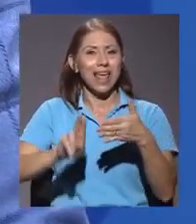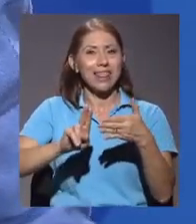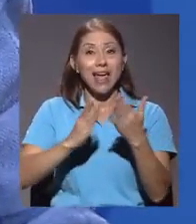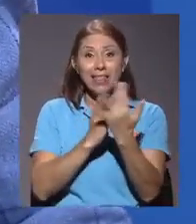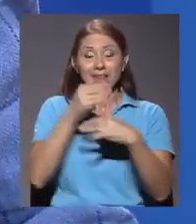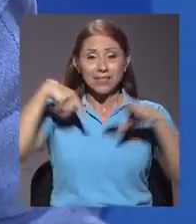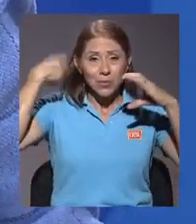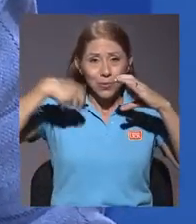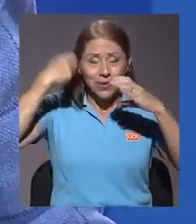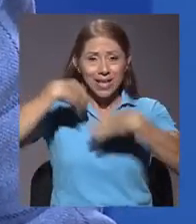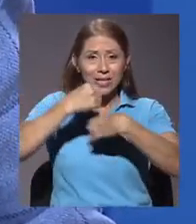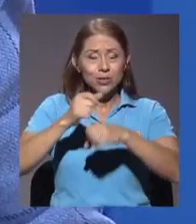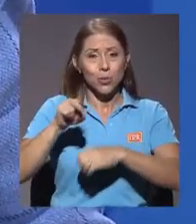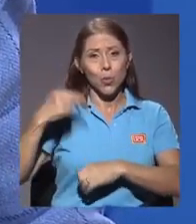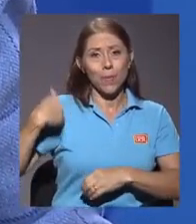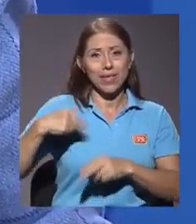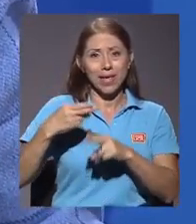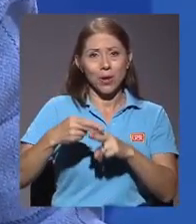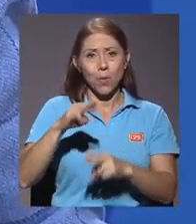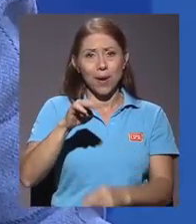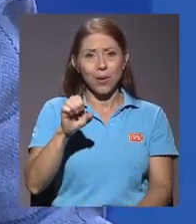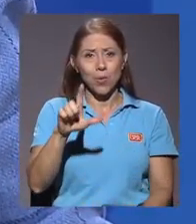producido por nuestro compañero Manuel Vázquez Blanco.